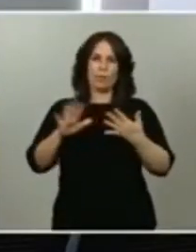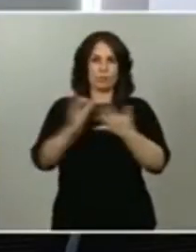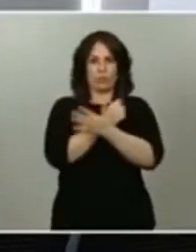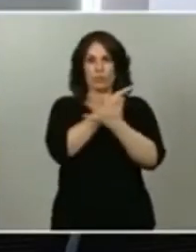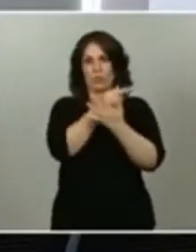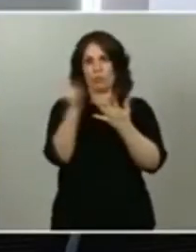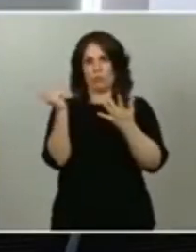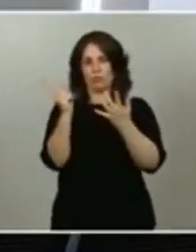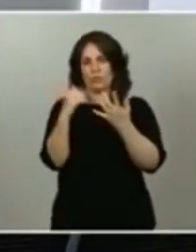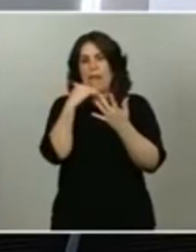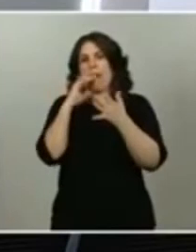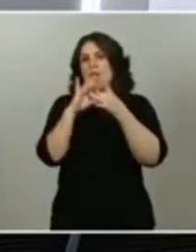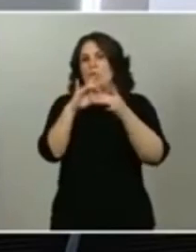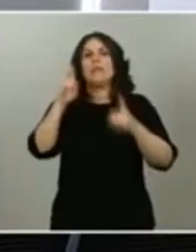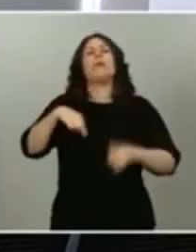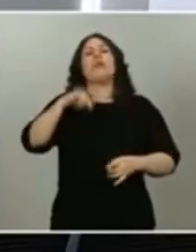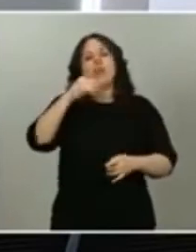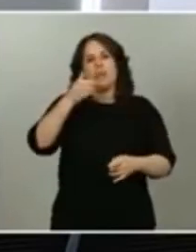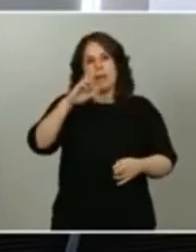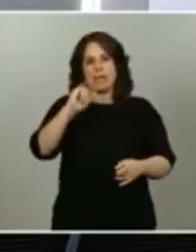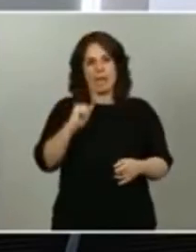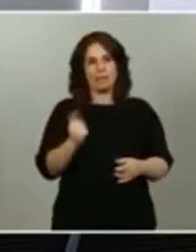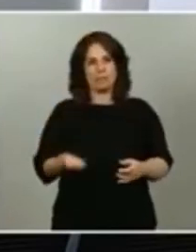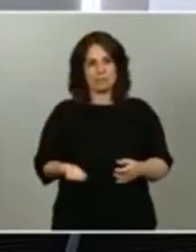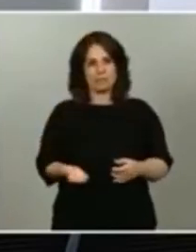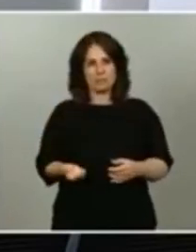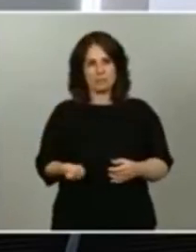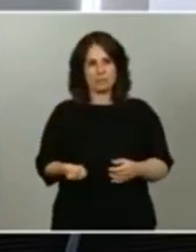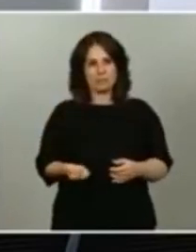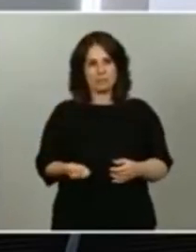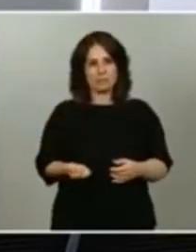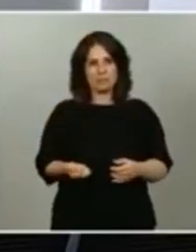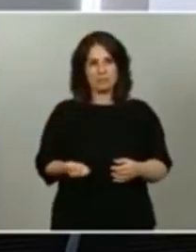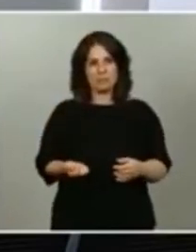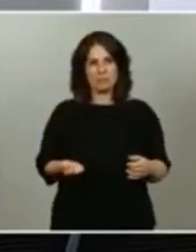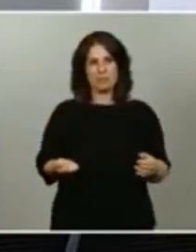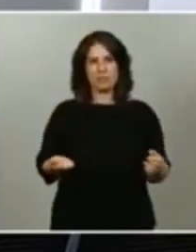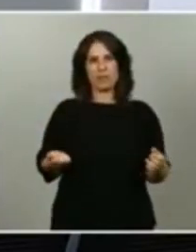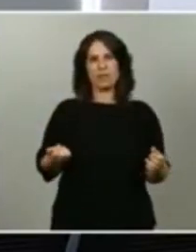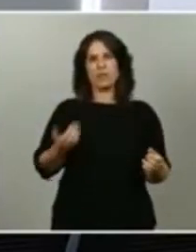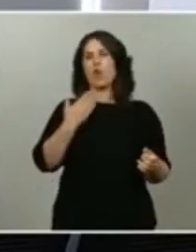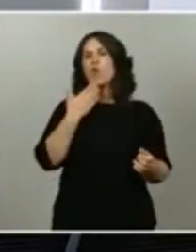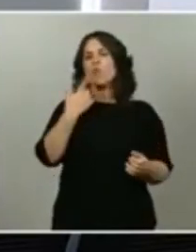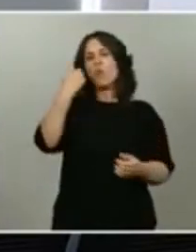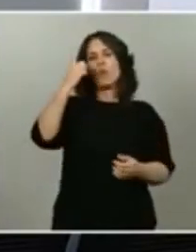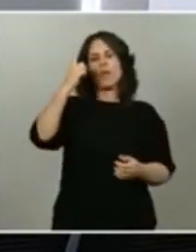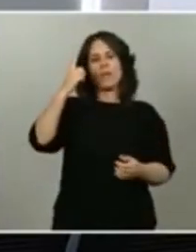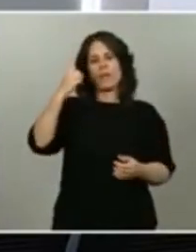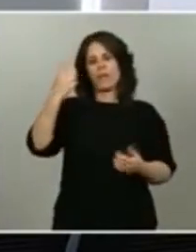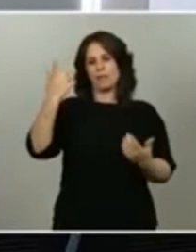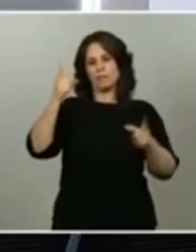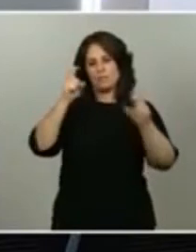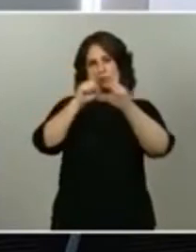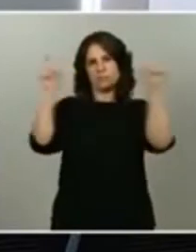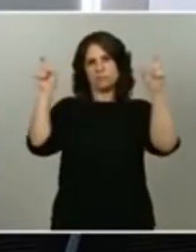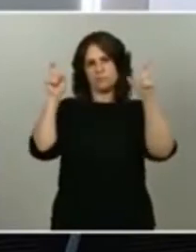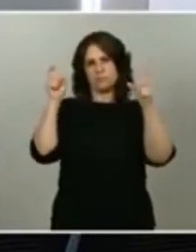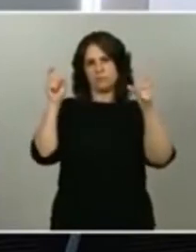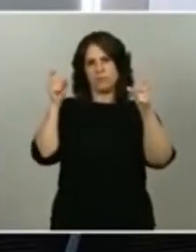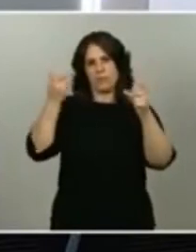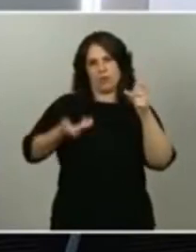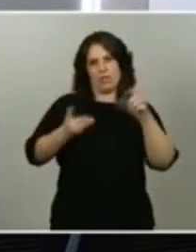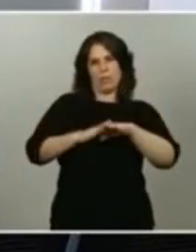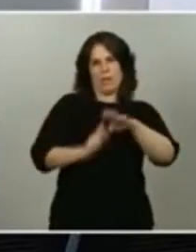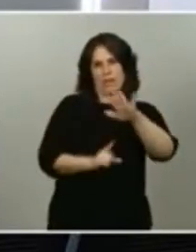con una de las digamos que de las lanzaderas nunca mejor dicho de nuestro desarrollo económico más